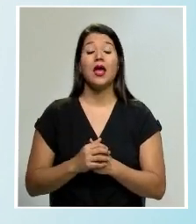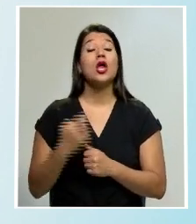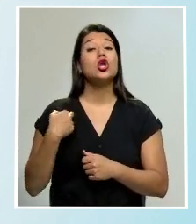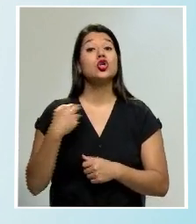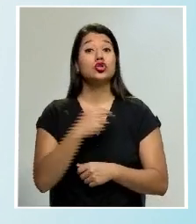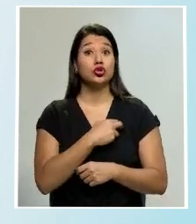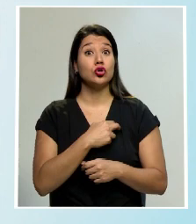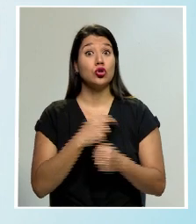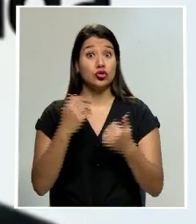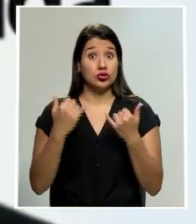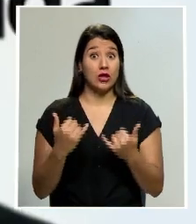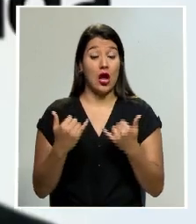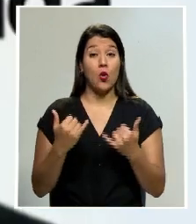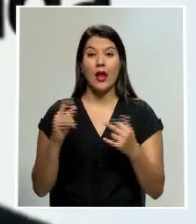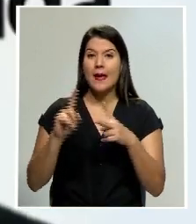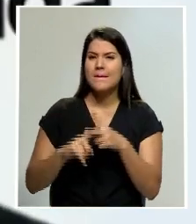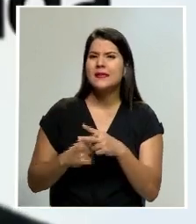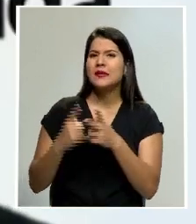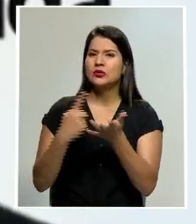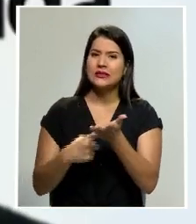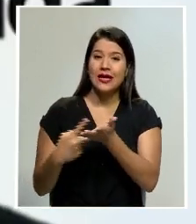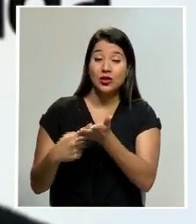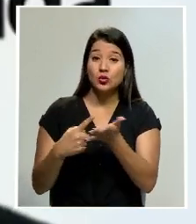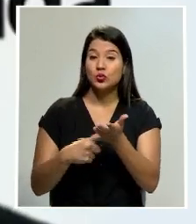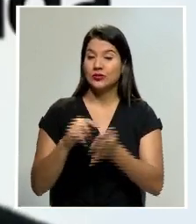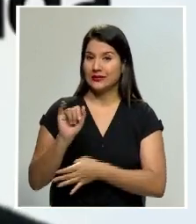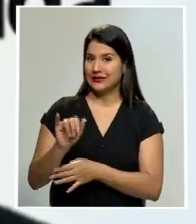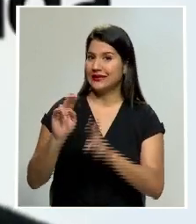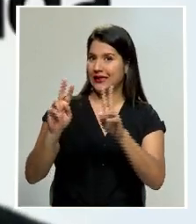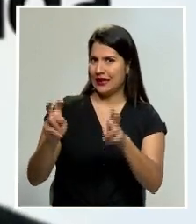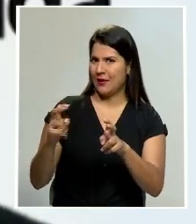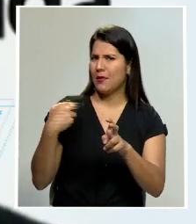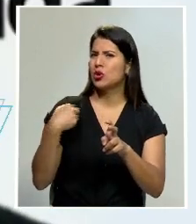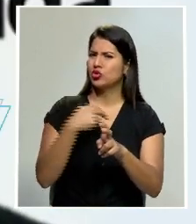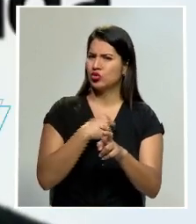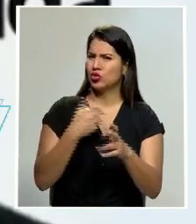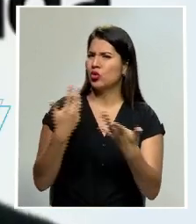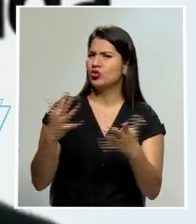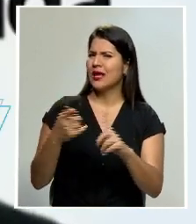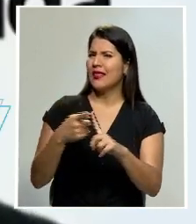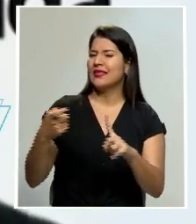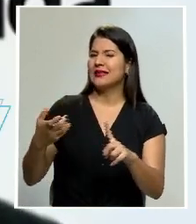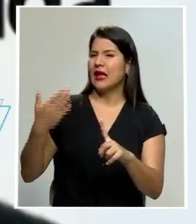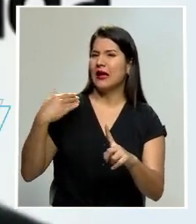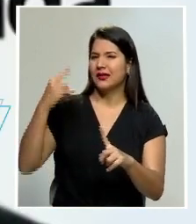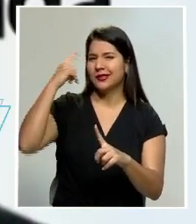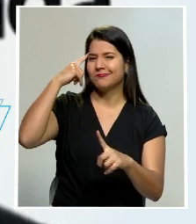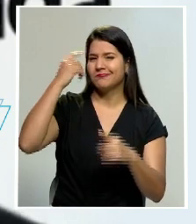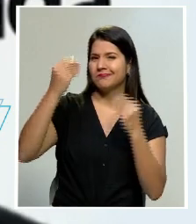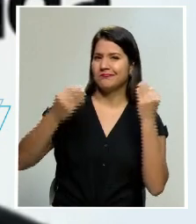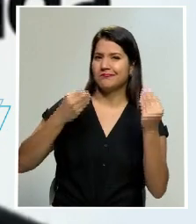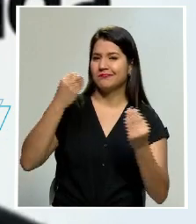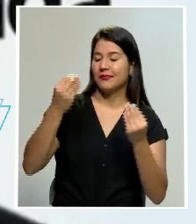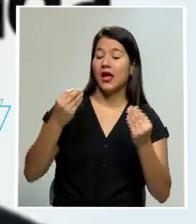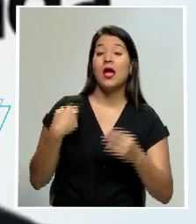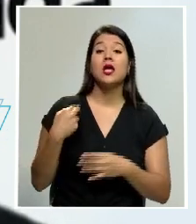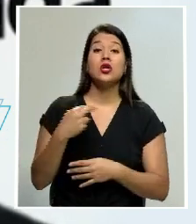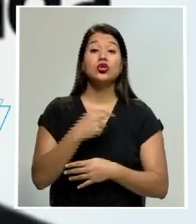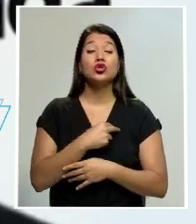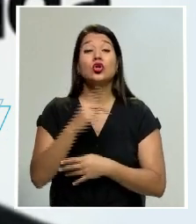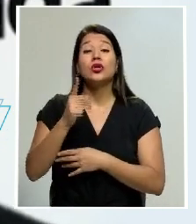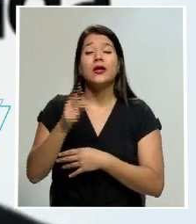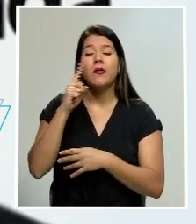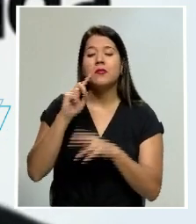vamos a entrarle al tema, ya lo habíamos pedido y habrá que revisar